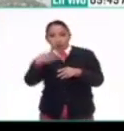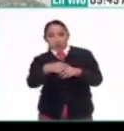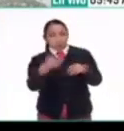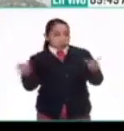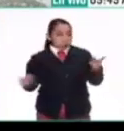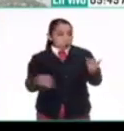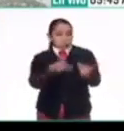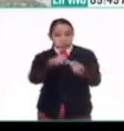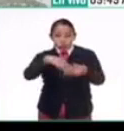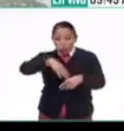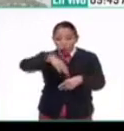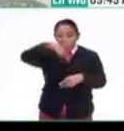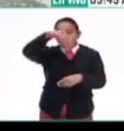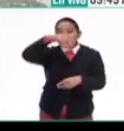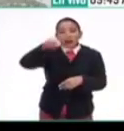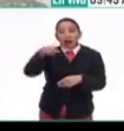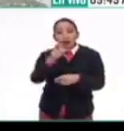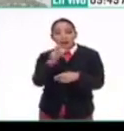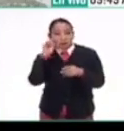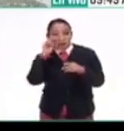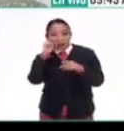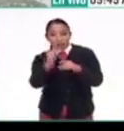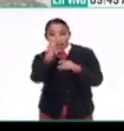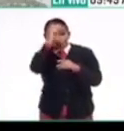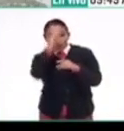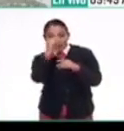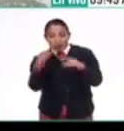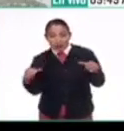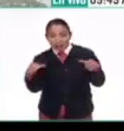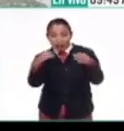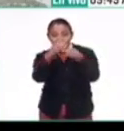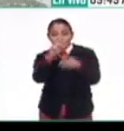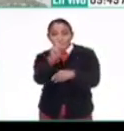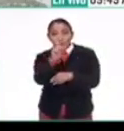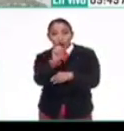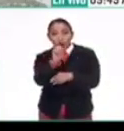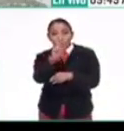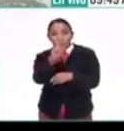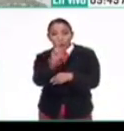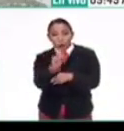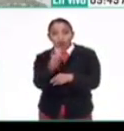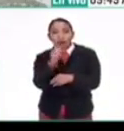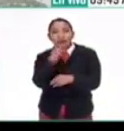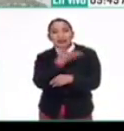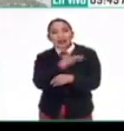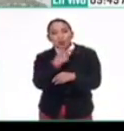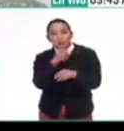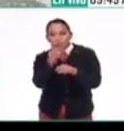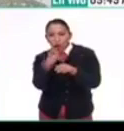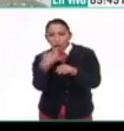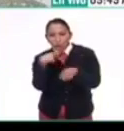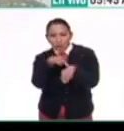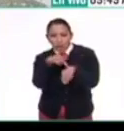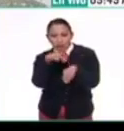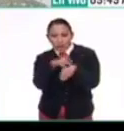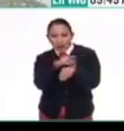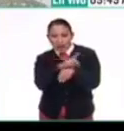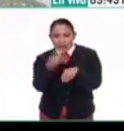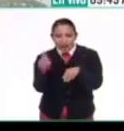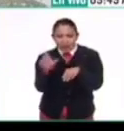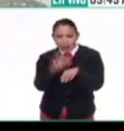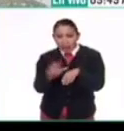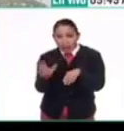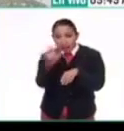es un cono perfecto. Esta es la cara norte del Popocatépetl. Vemos cómo tiene un elemento rocoso del lado derecho.